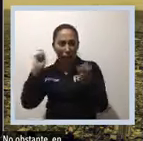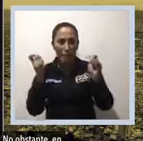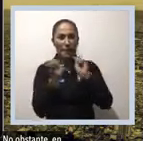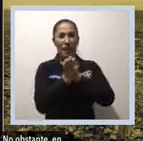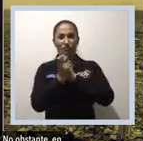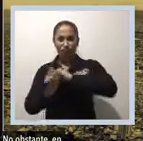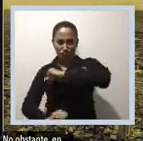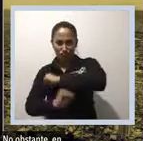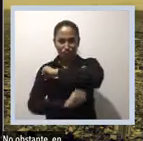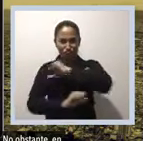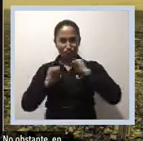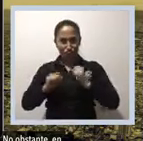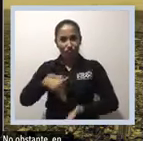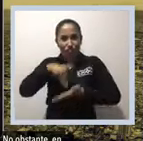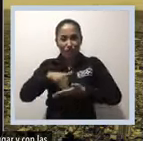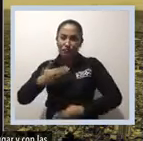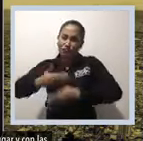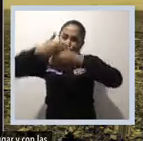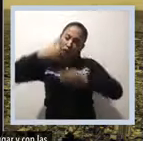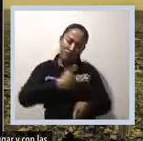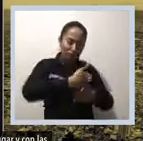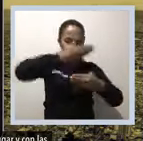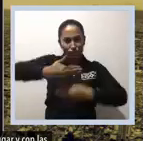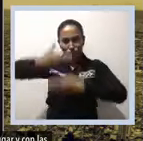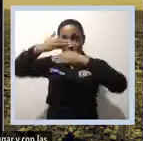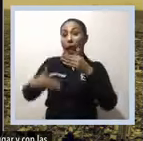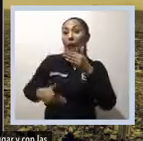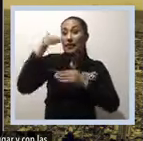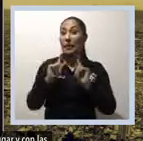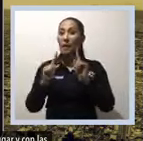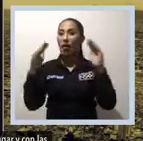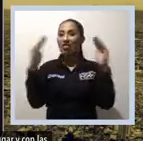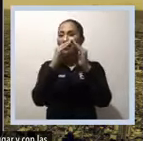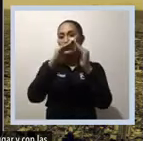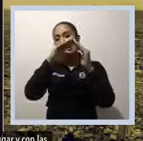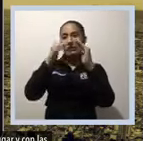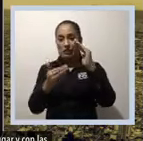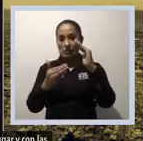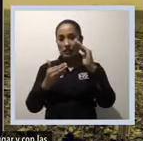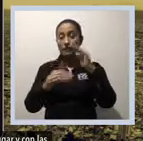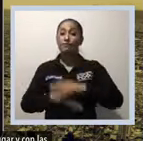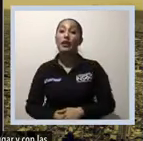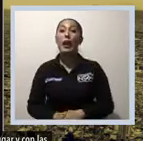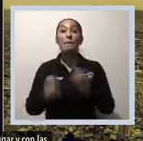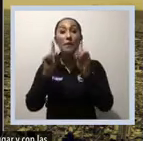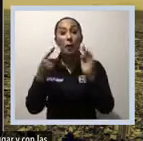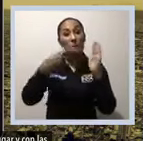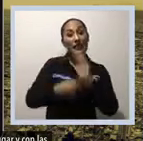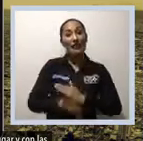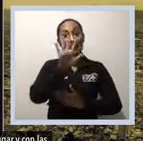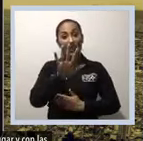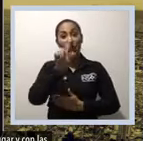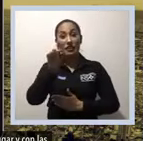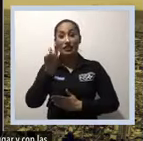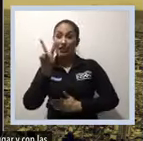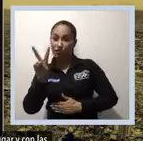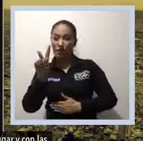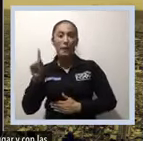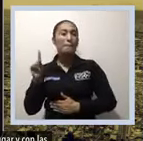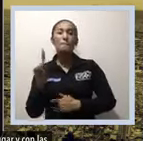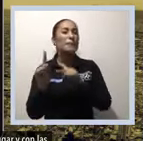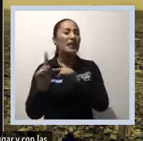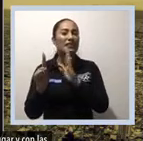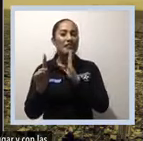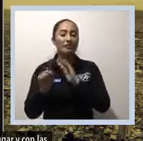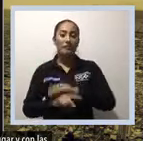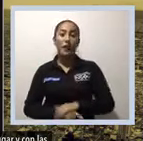le da el título de catedral. Para 1572 se reinician las obras en el mismo lugar y con las mismas especificaciones y